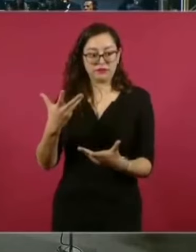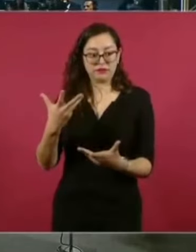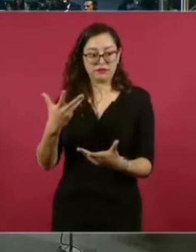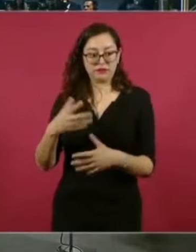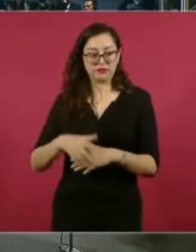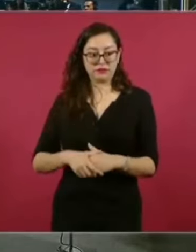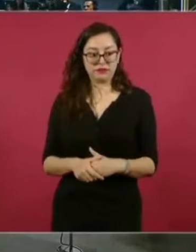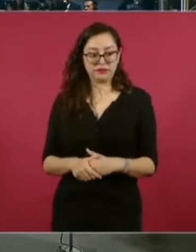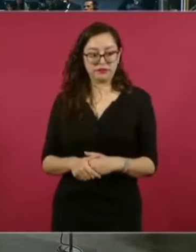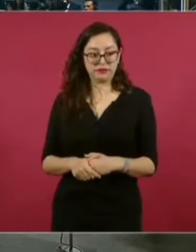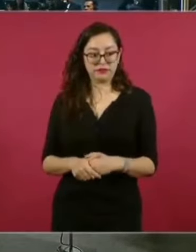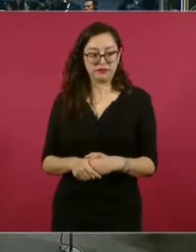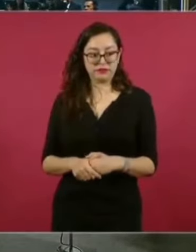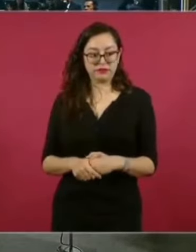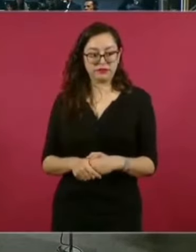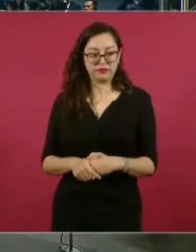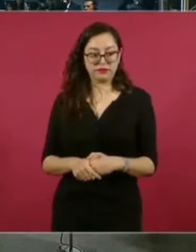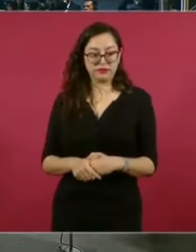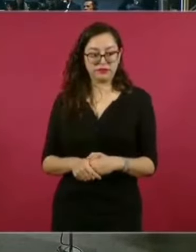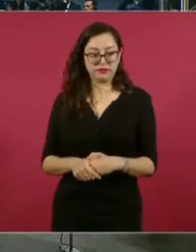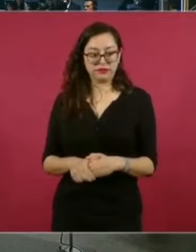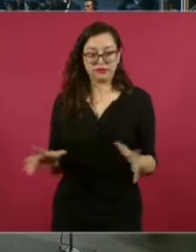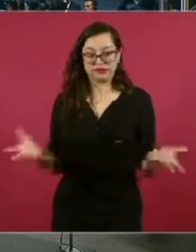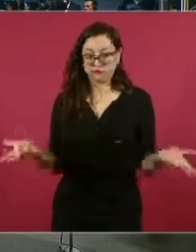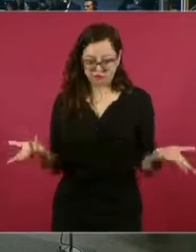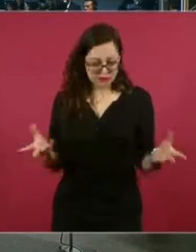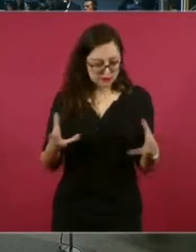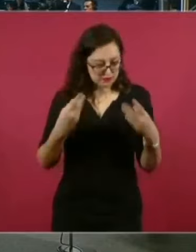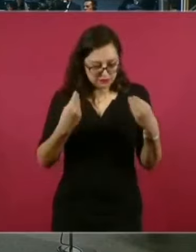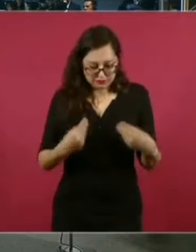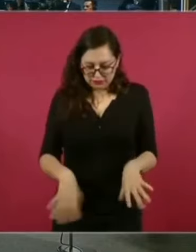¿no? ¿Desapareció?